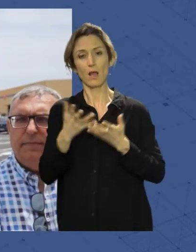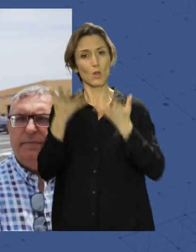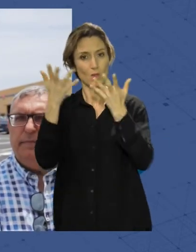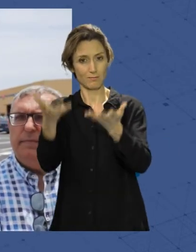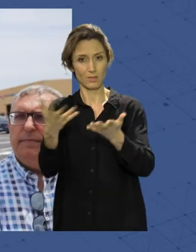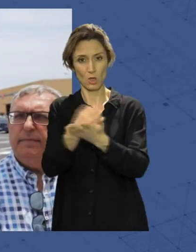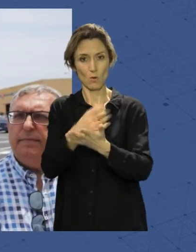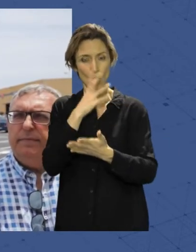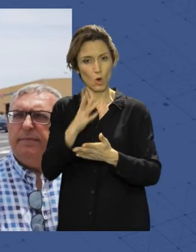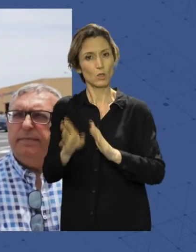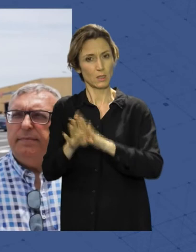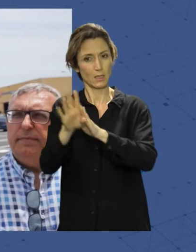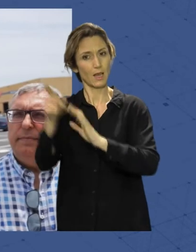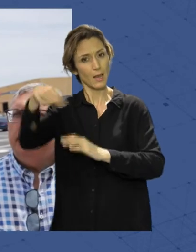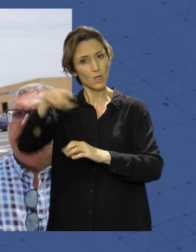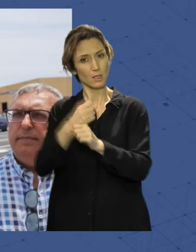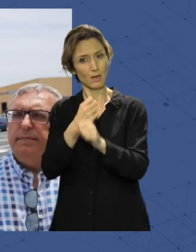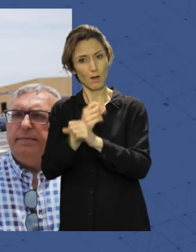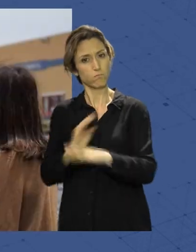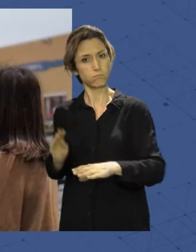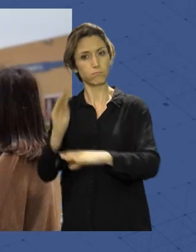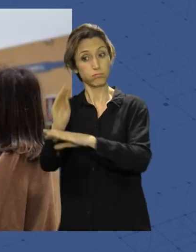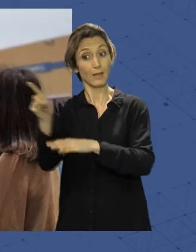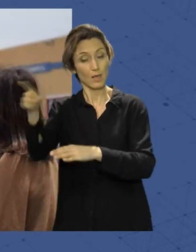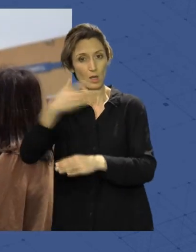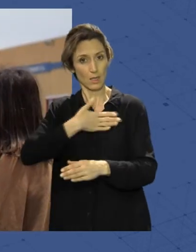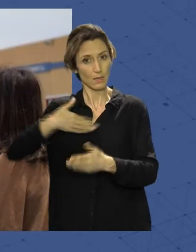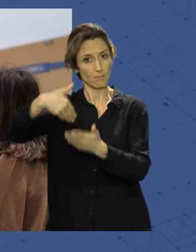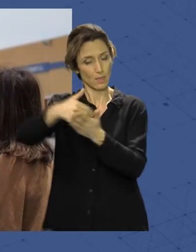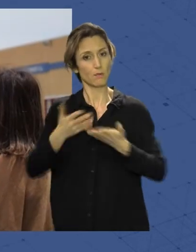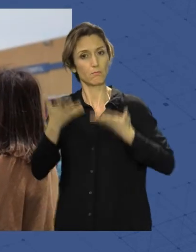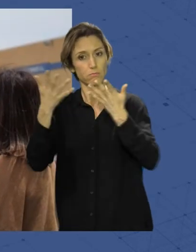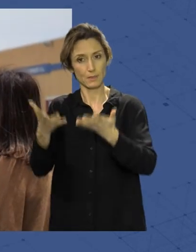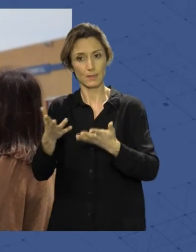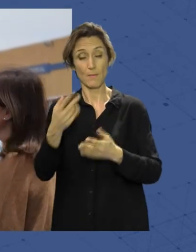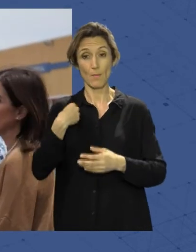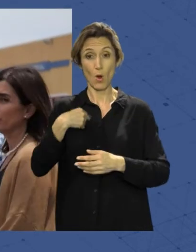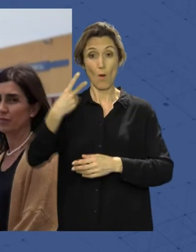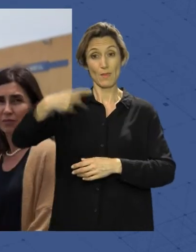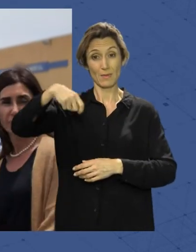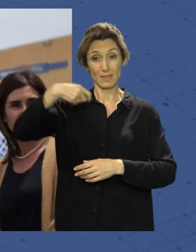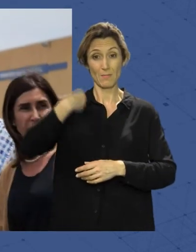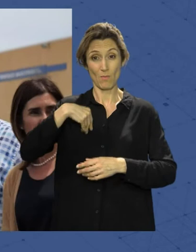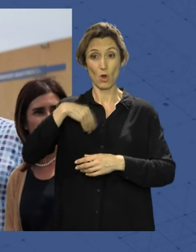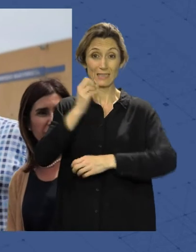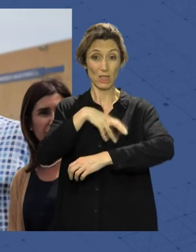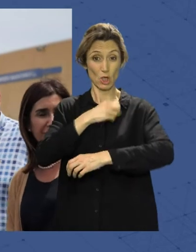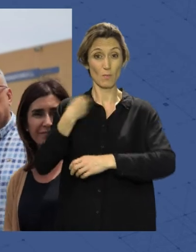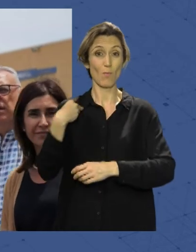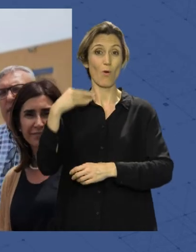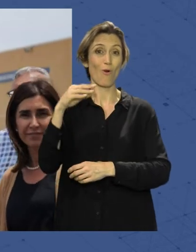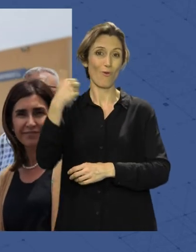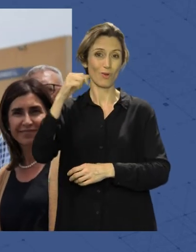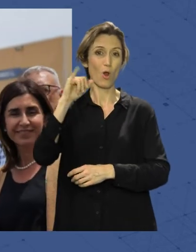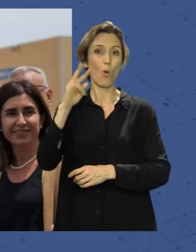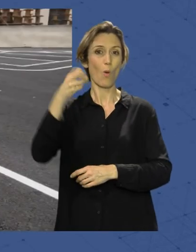y seguir acometiendo todas aquellas inversiones que ellos nos reclamen. Por su parte el vicepresidente y tesorero de la entidad de conservación del sector 20 Juan García ha